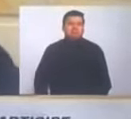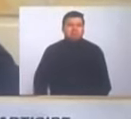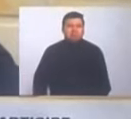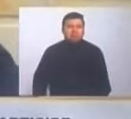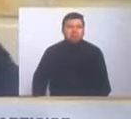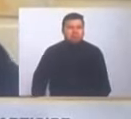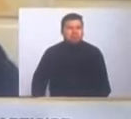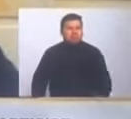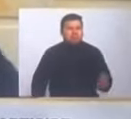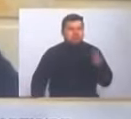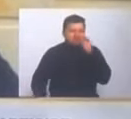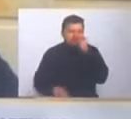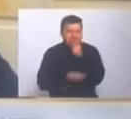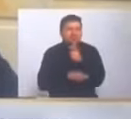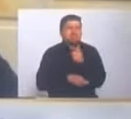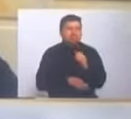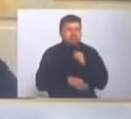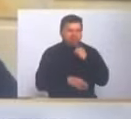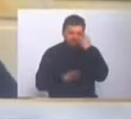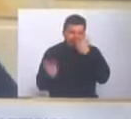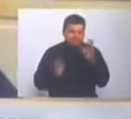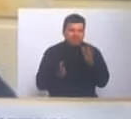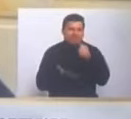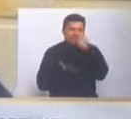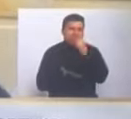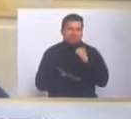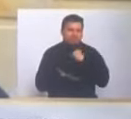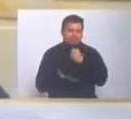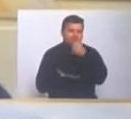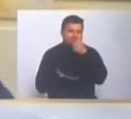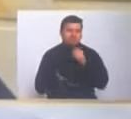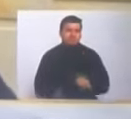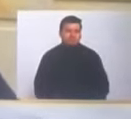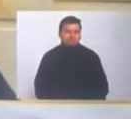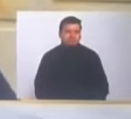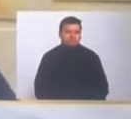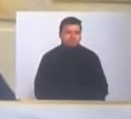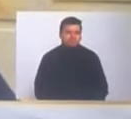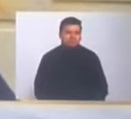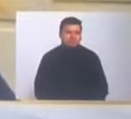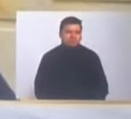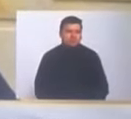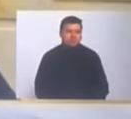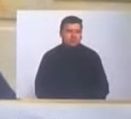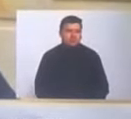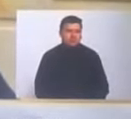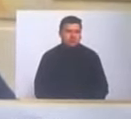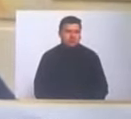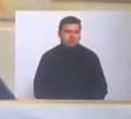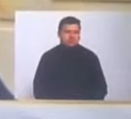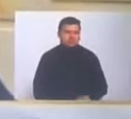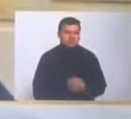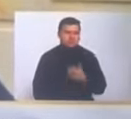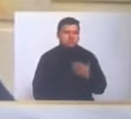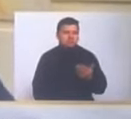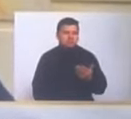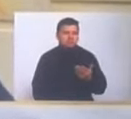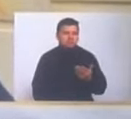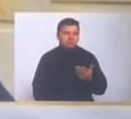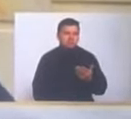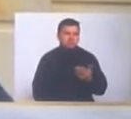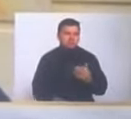el señor interventor creo que tiene un plan de inversiones supeditada a una serie